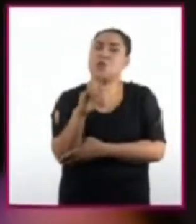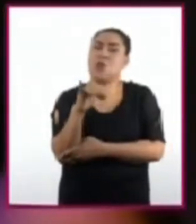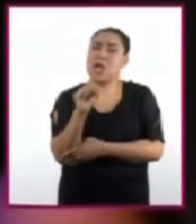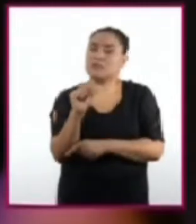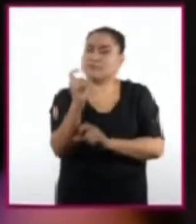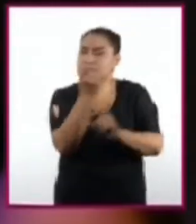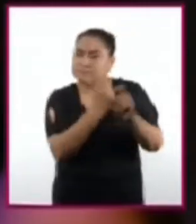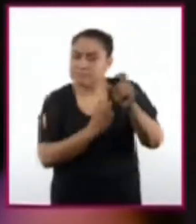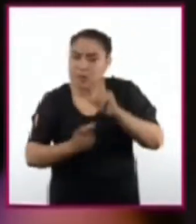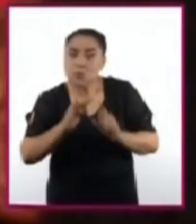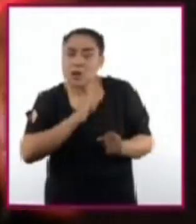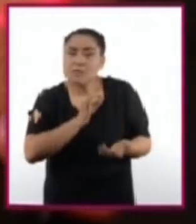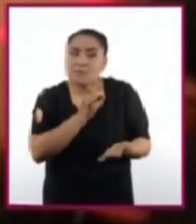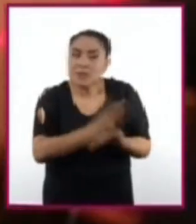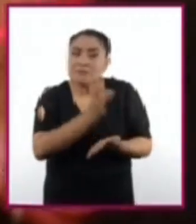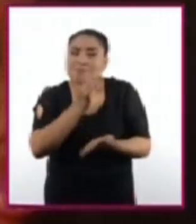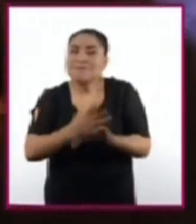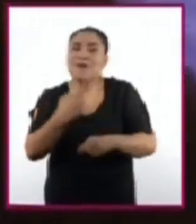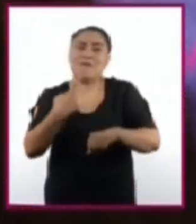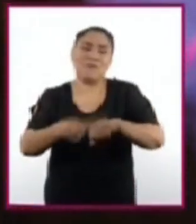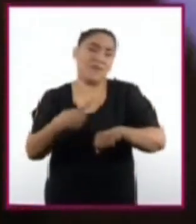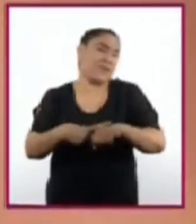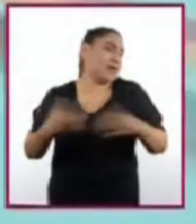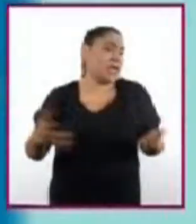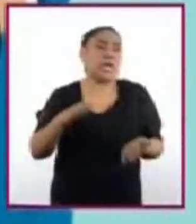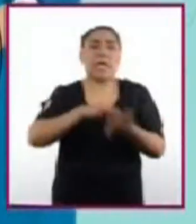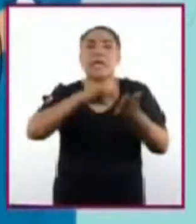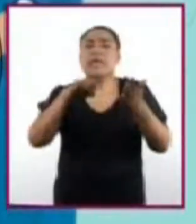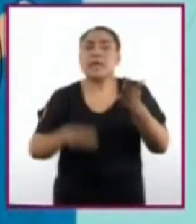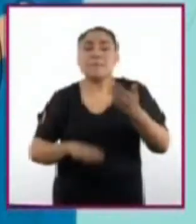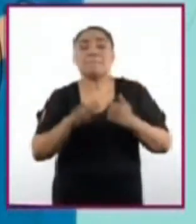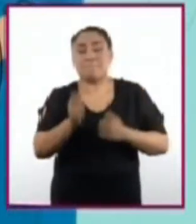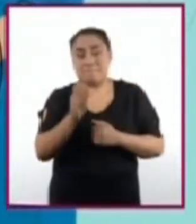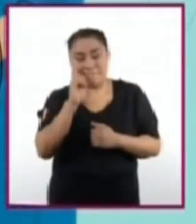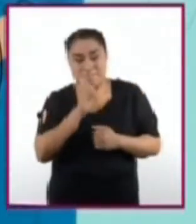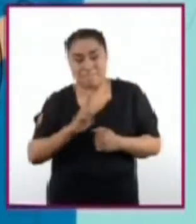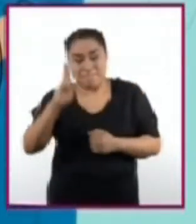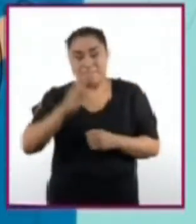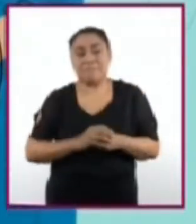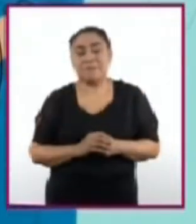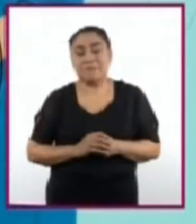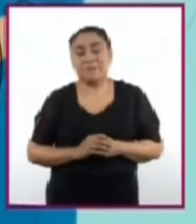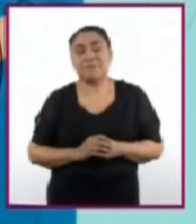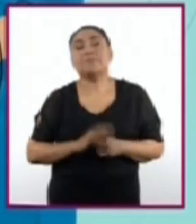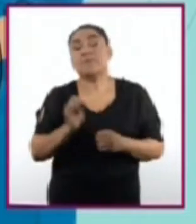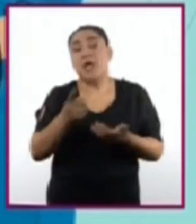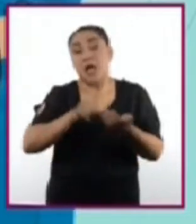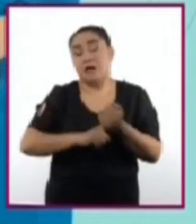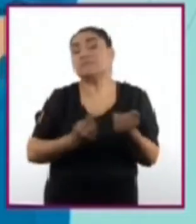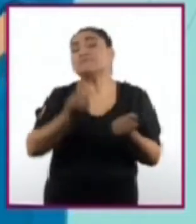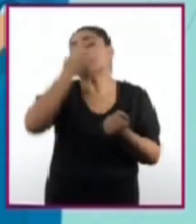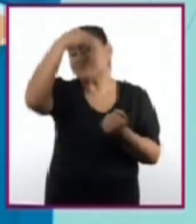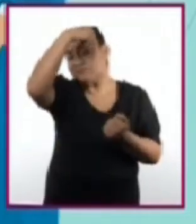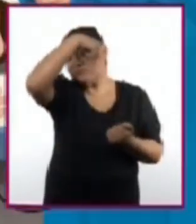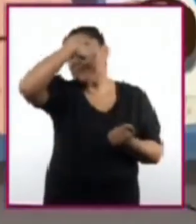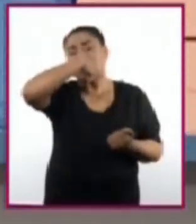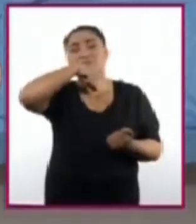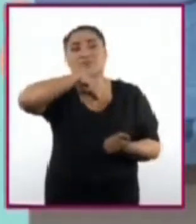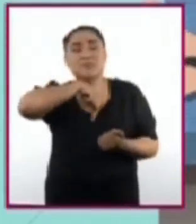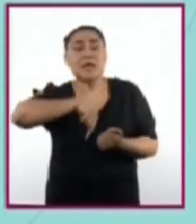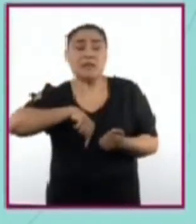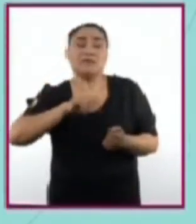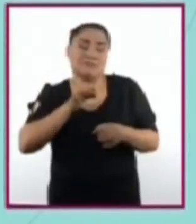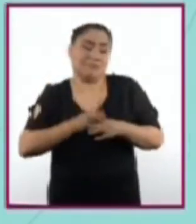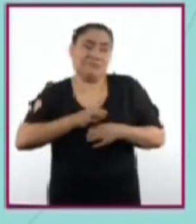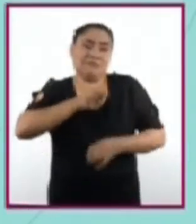detectar enfermedades. Ejemplo de esta técnica es la endoscopía. En ella se emplea el endoscopio, que consiste en una